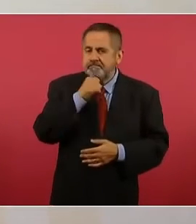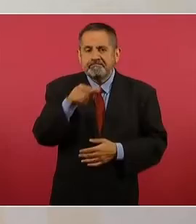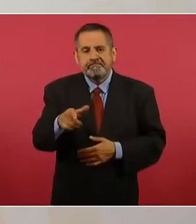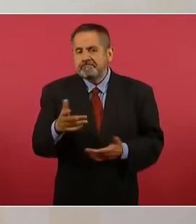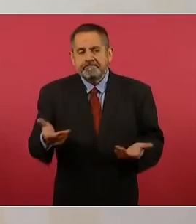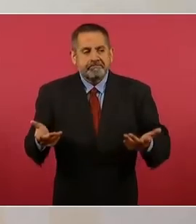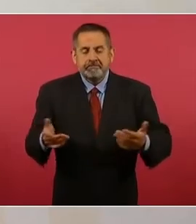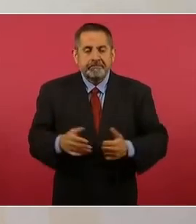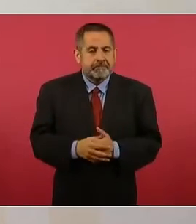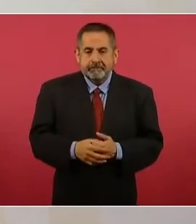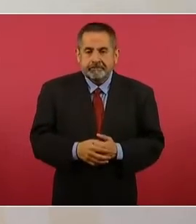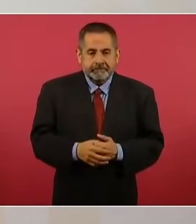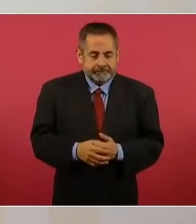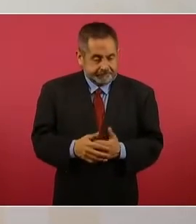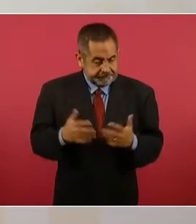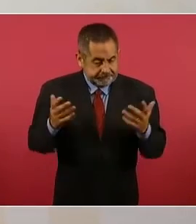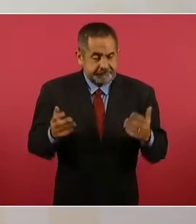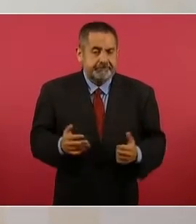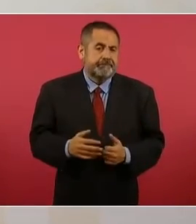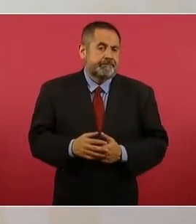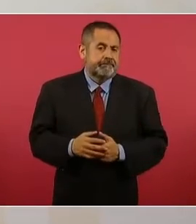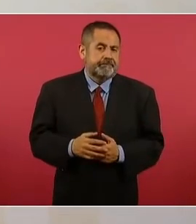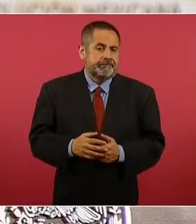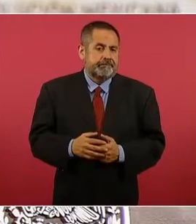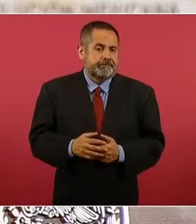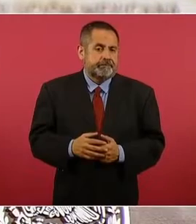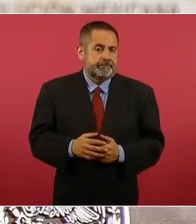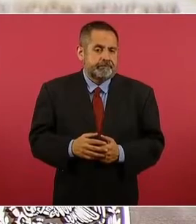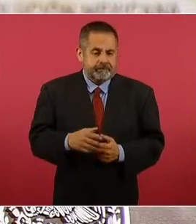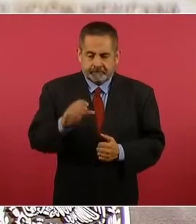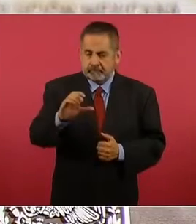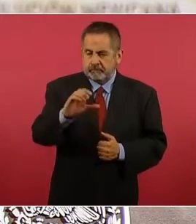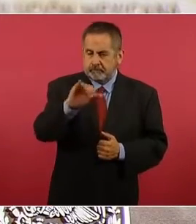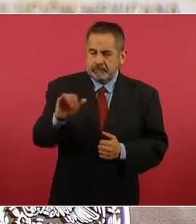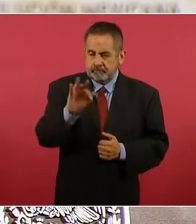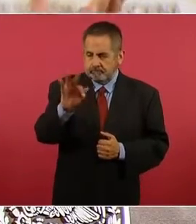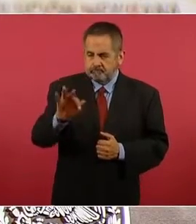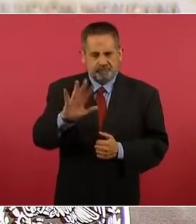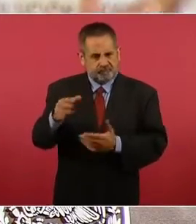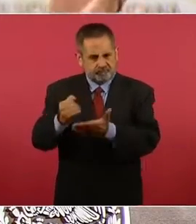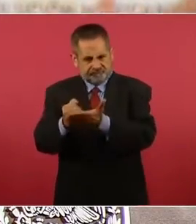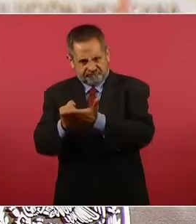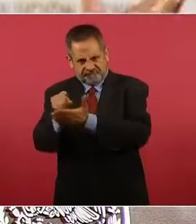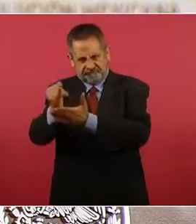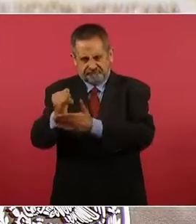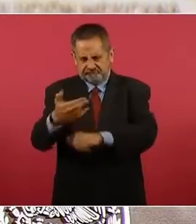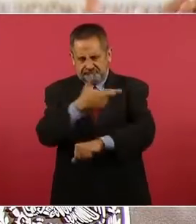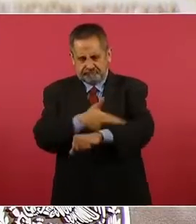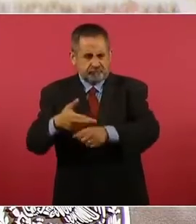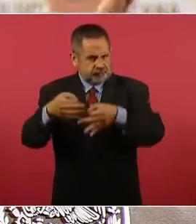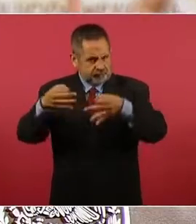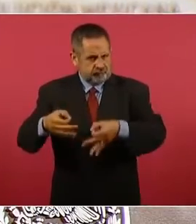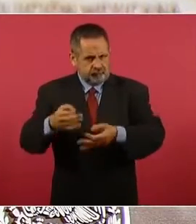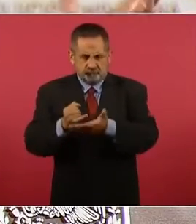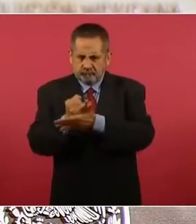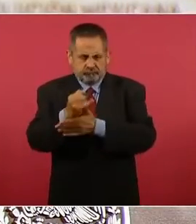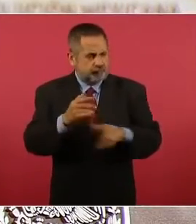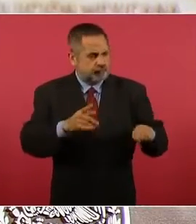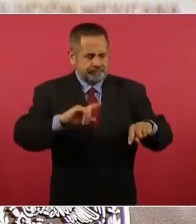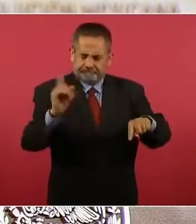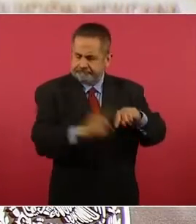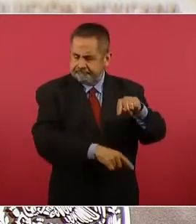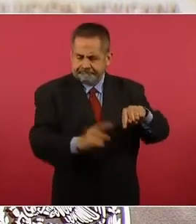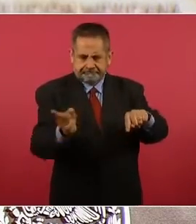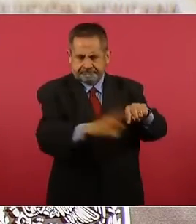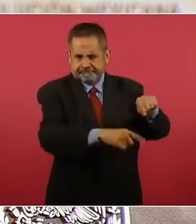Es para que hubiesen con procedimientos legales destituido a